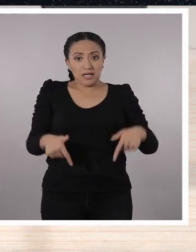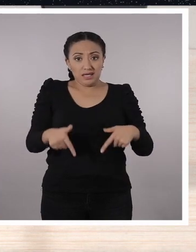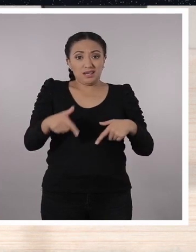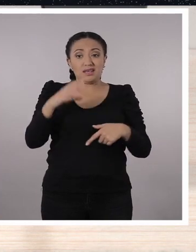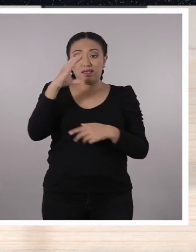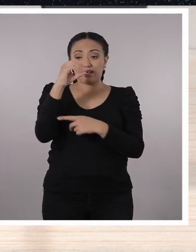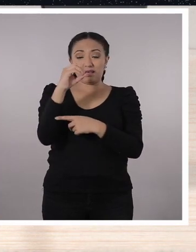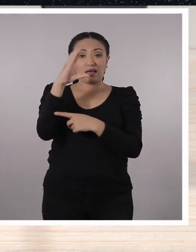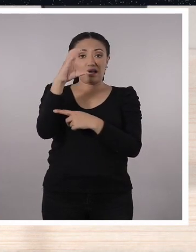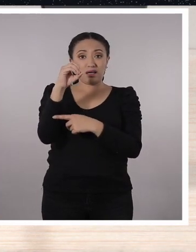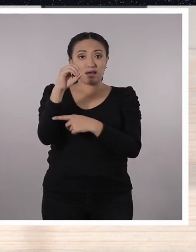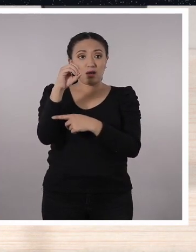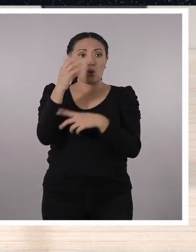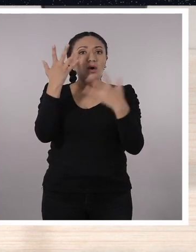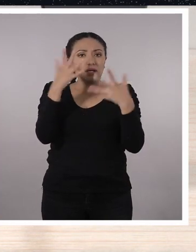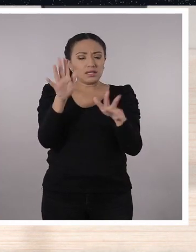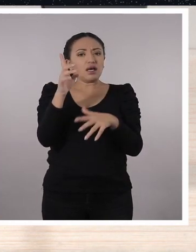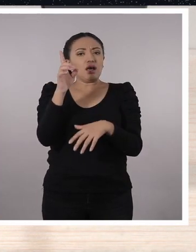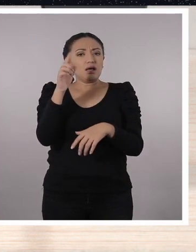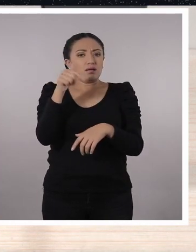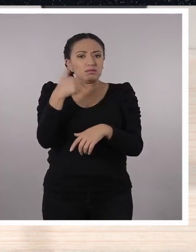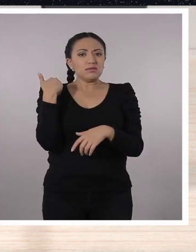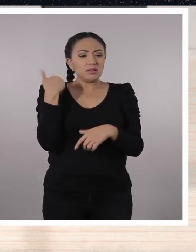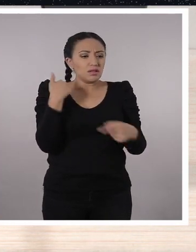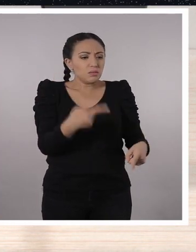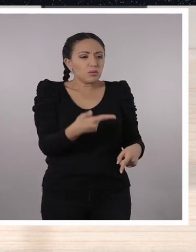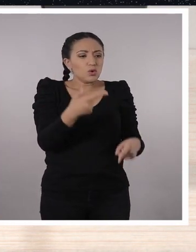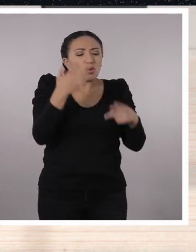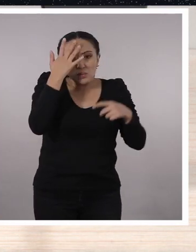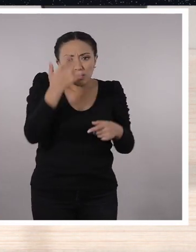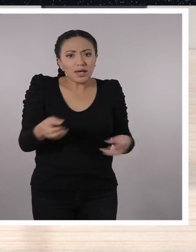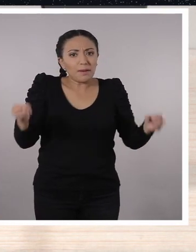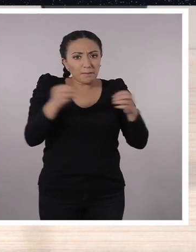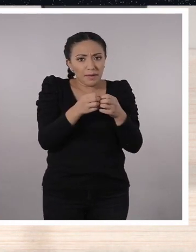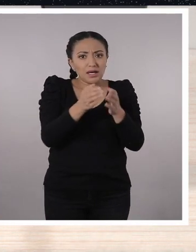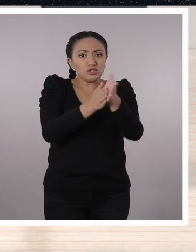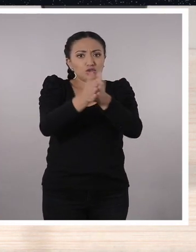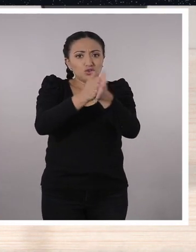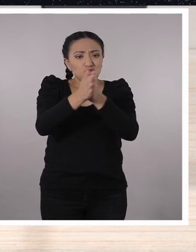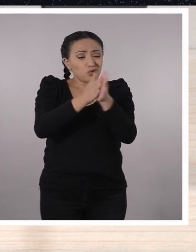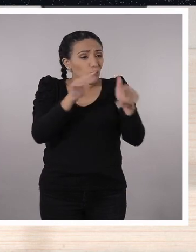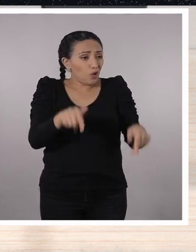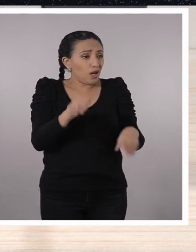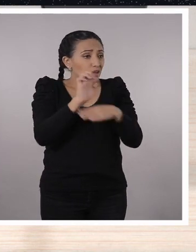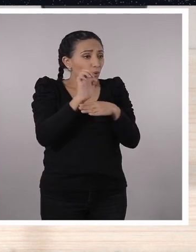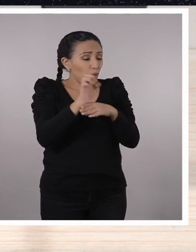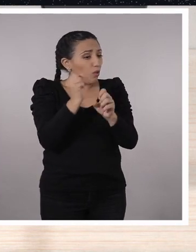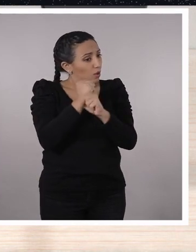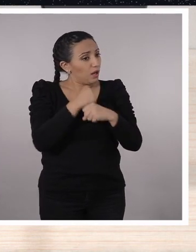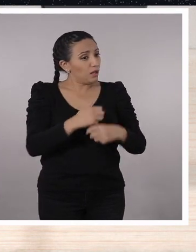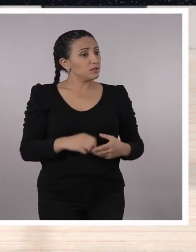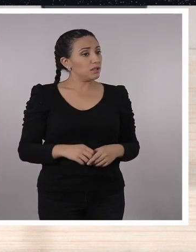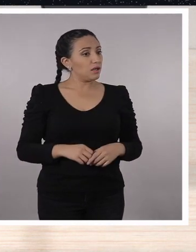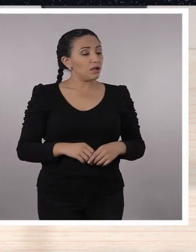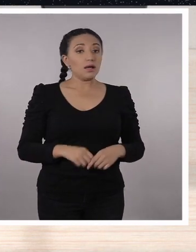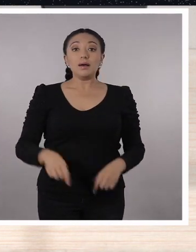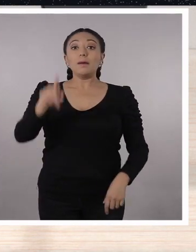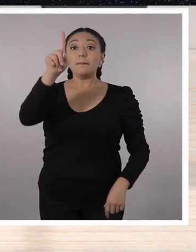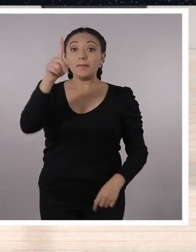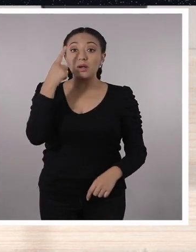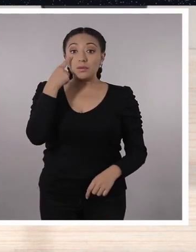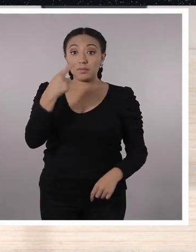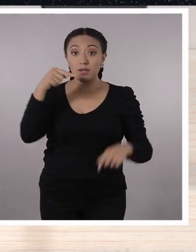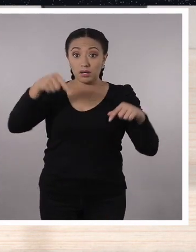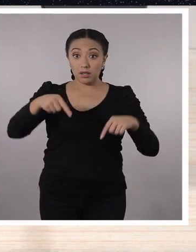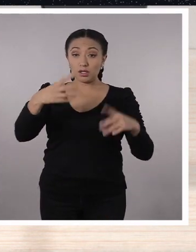si ya tenemos el cacao como materia prima, ¿por qué no aumentar la industria chocolatera en el país? Sería muy importante,